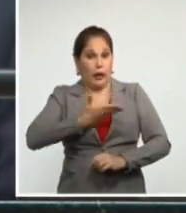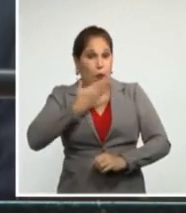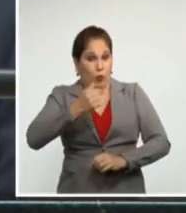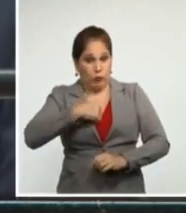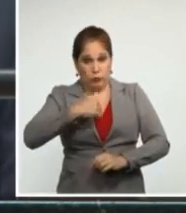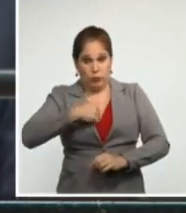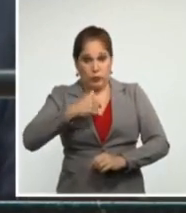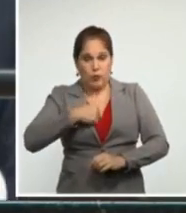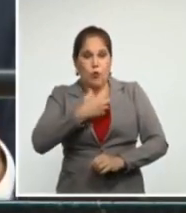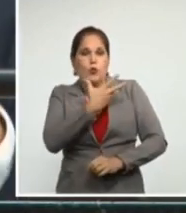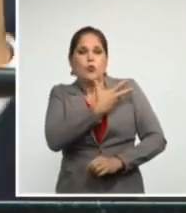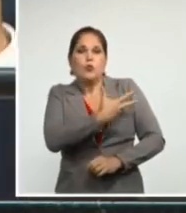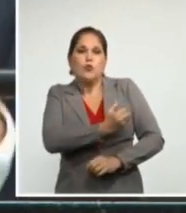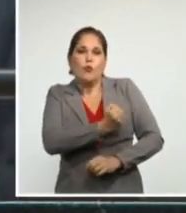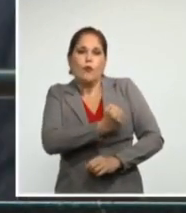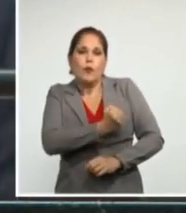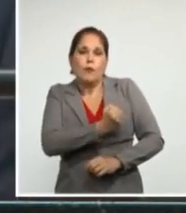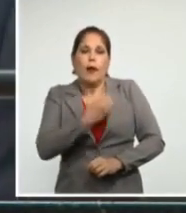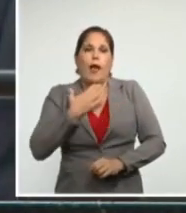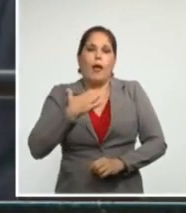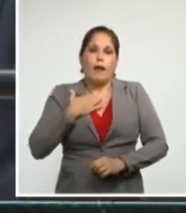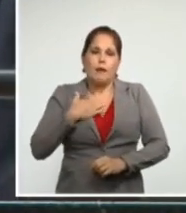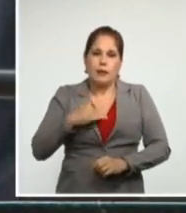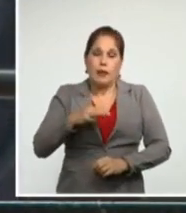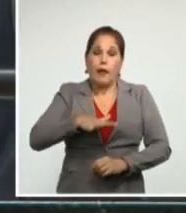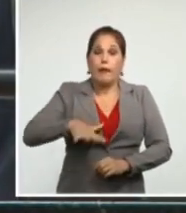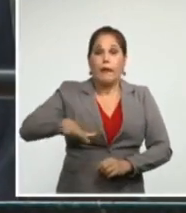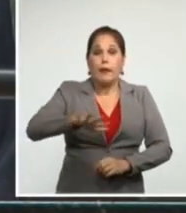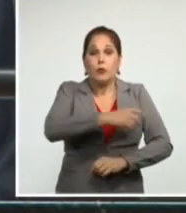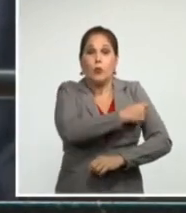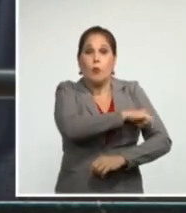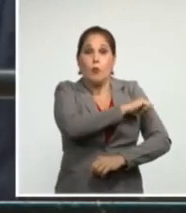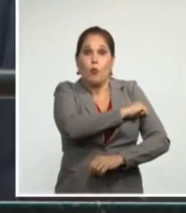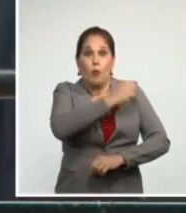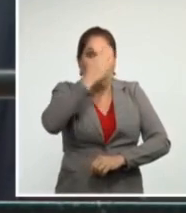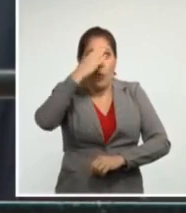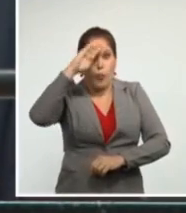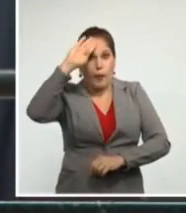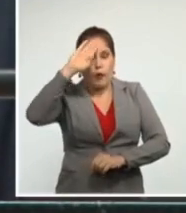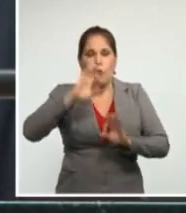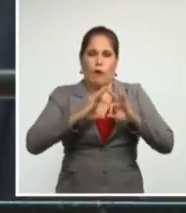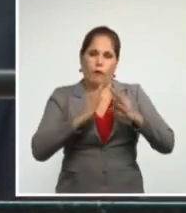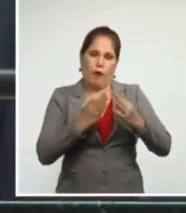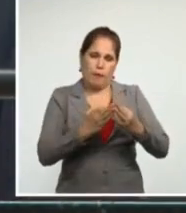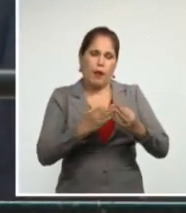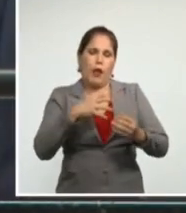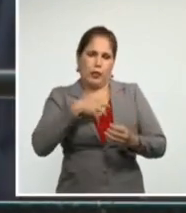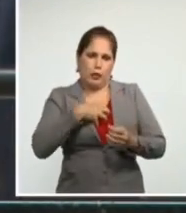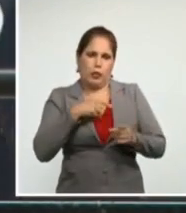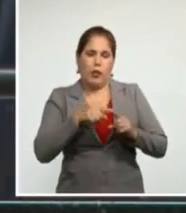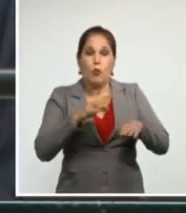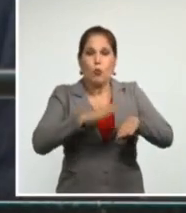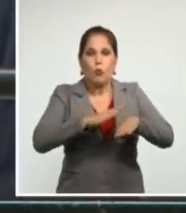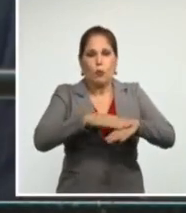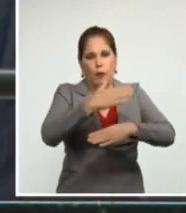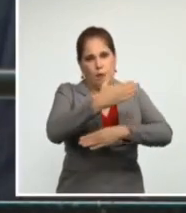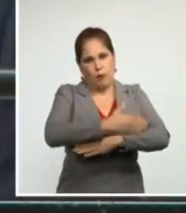sufrimiento y la ansiedad que provocan en las familias cubanas el